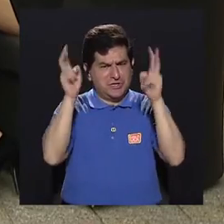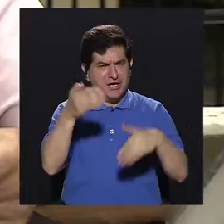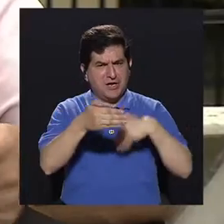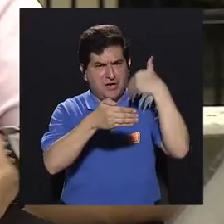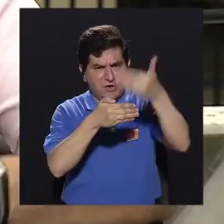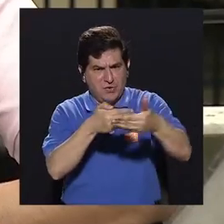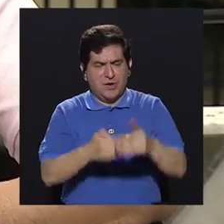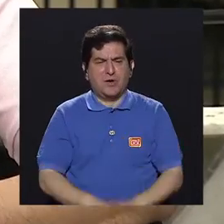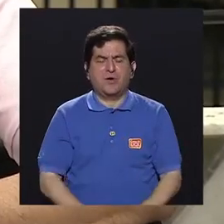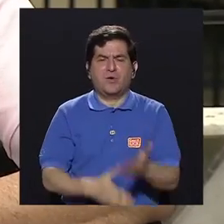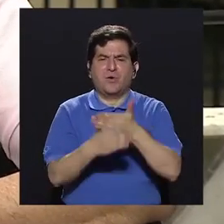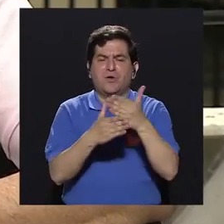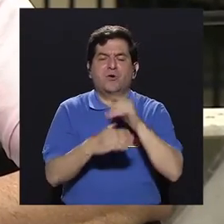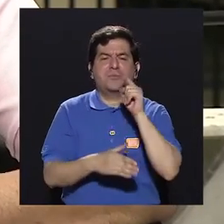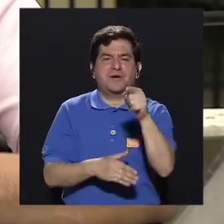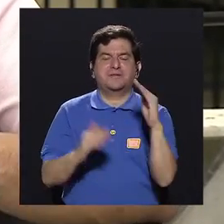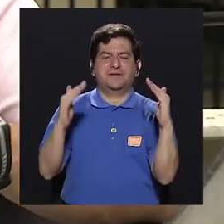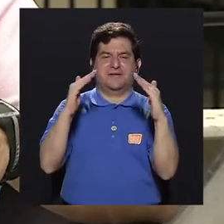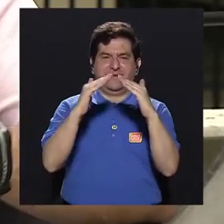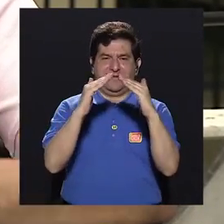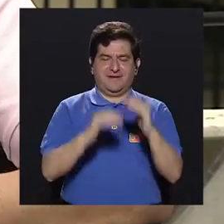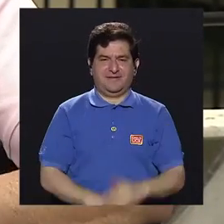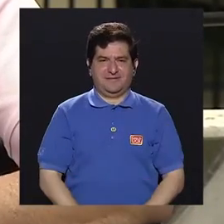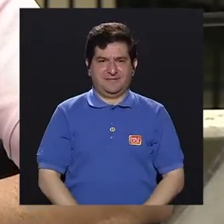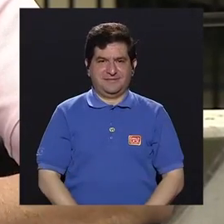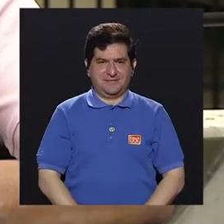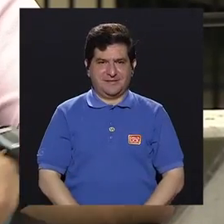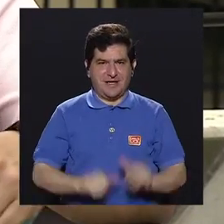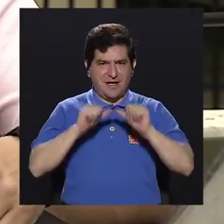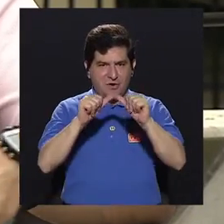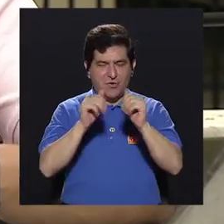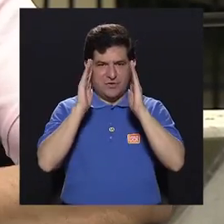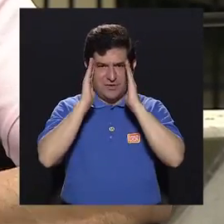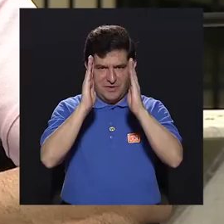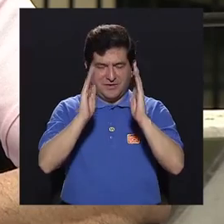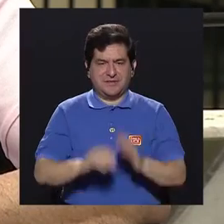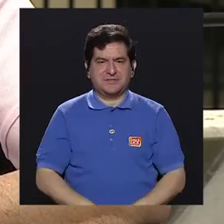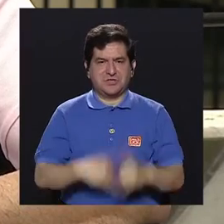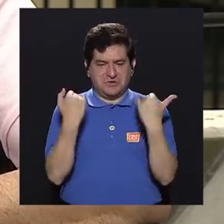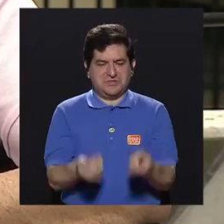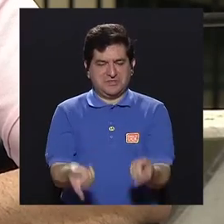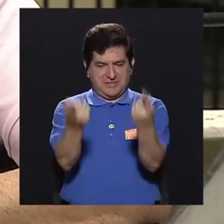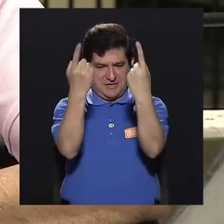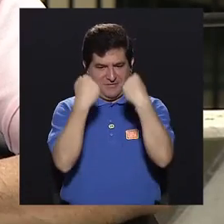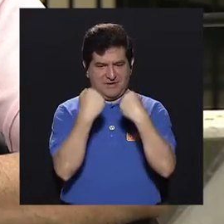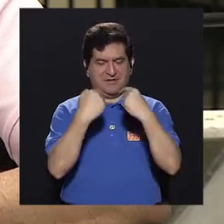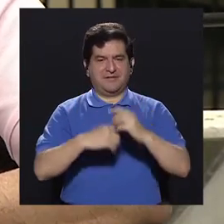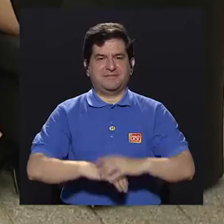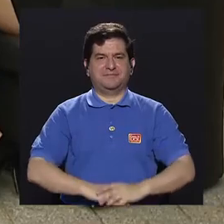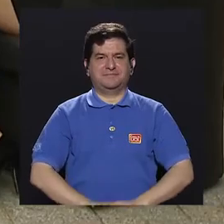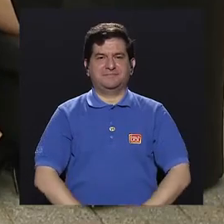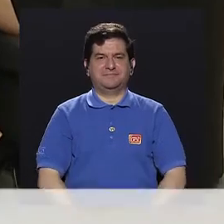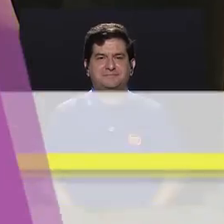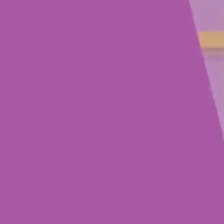tema y seguirlo compartiendo con ustedes allá en sus hogares. Quédese con nosotros y pronto regresamos.